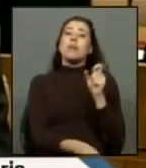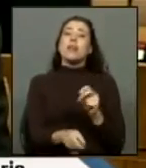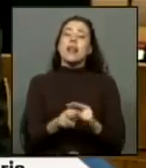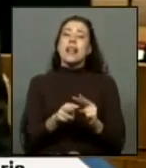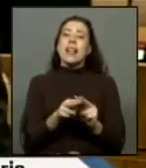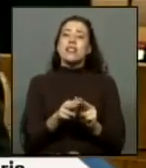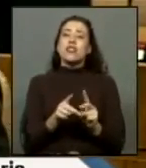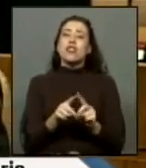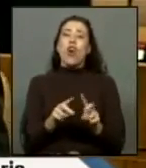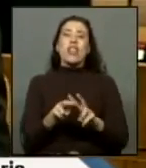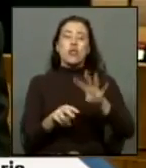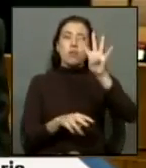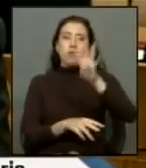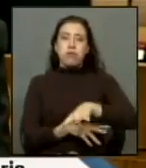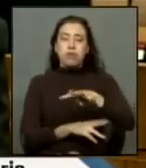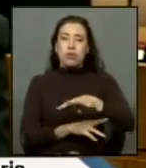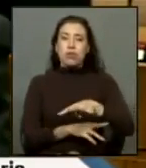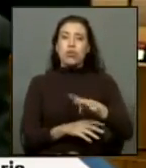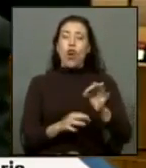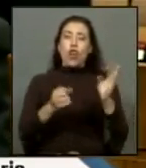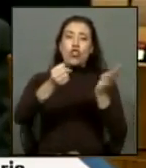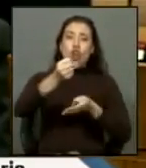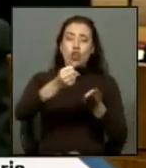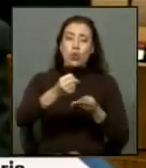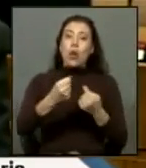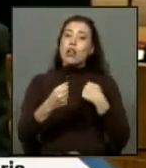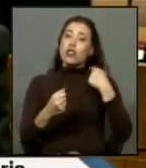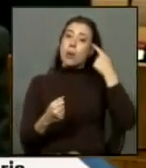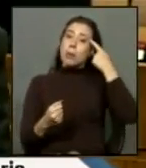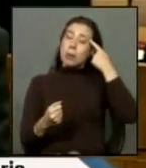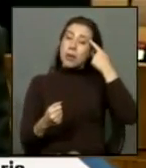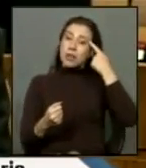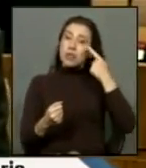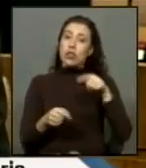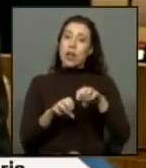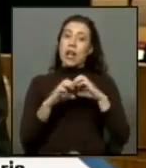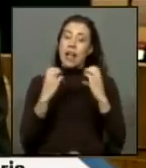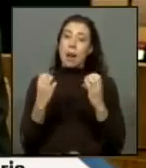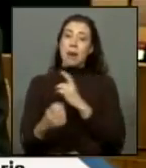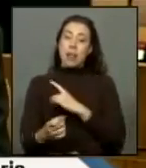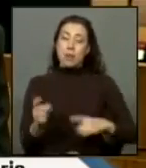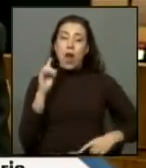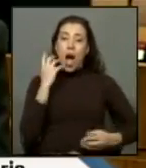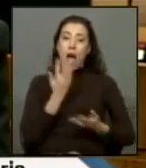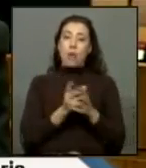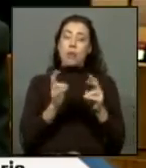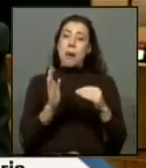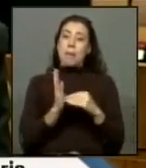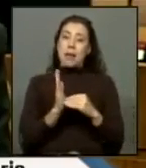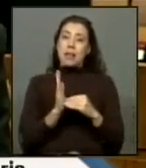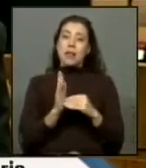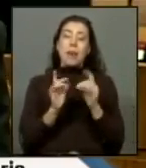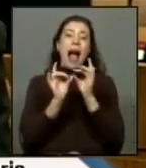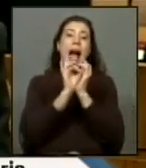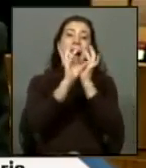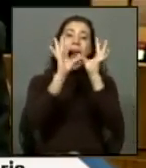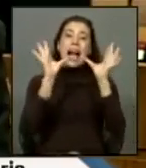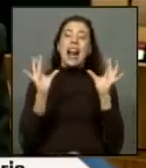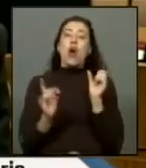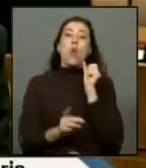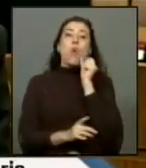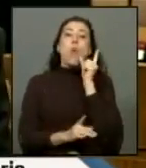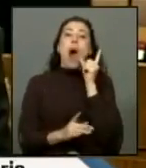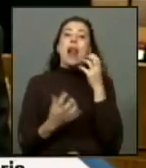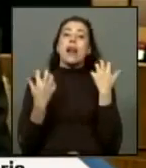directamente o ejecutó las torturas a mí me parece presidente que esta Cámara de Diputados también tiene una deuda una deuda respecto a dilucidar cuál